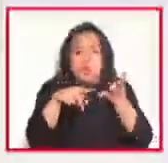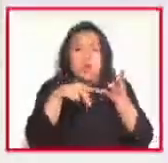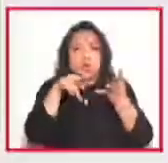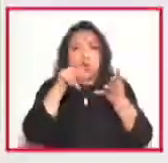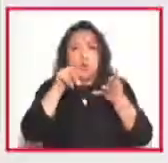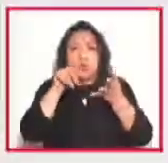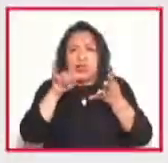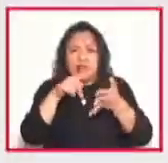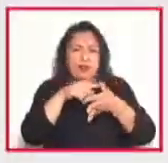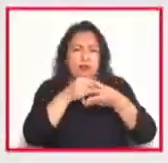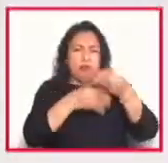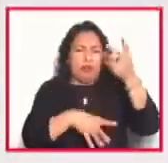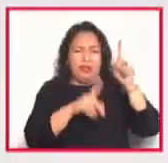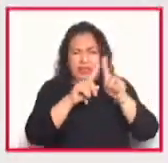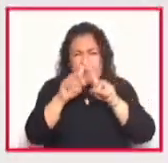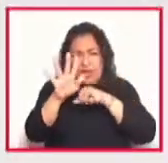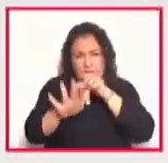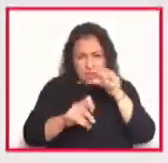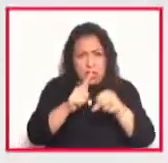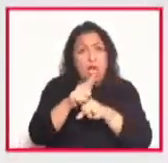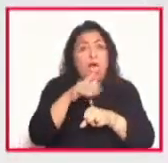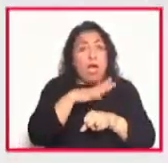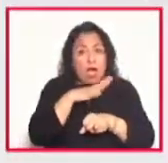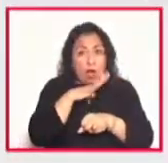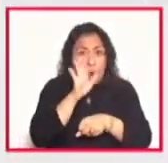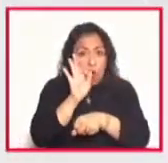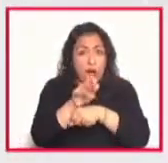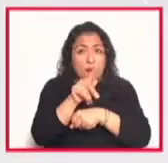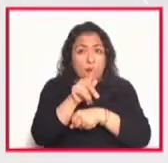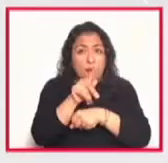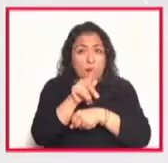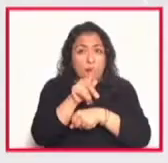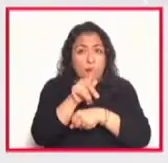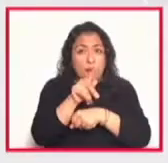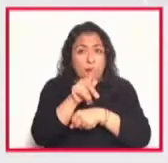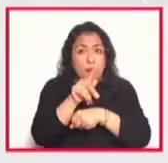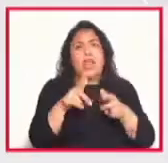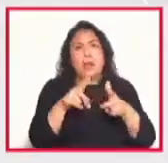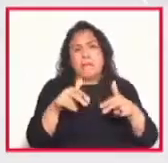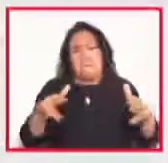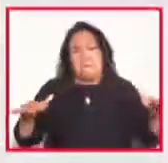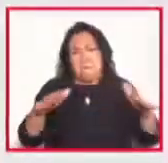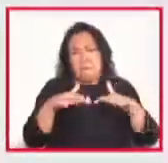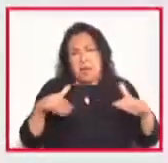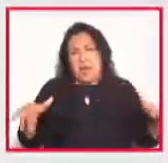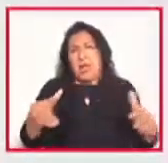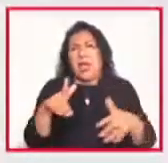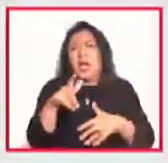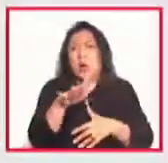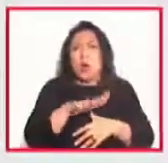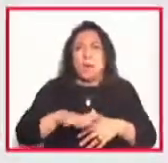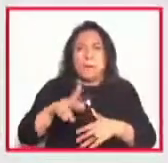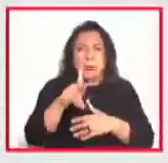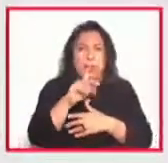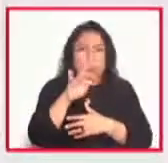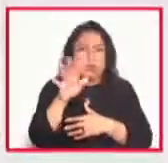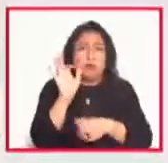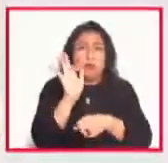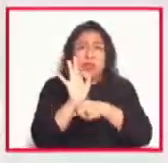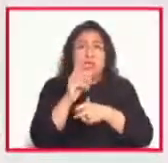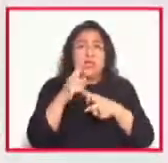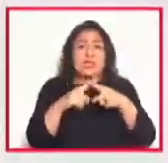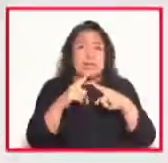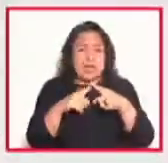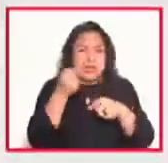entre otras el litoral de Puerto Escondido es una zona certificada por la Secretaría del Medio Ambiente y Recursos Naturales